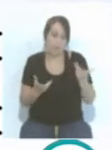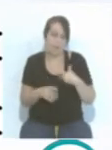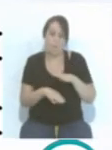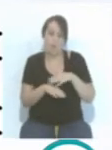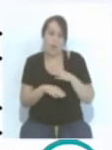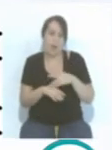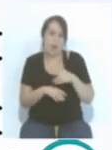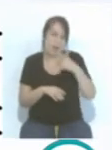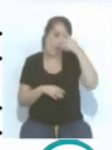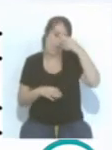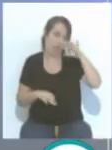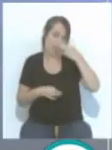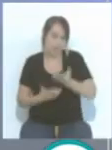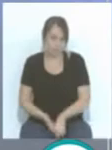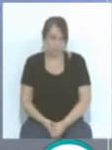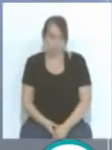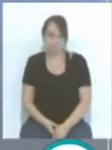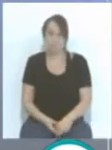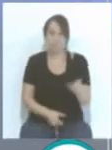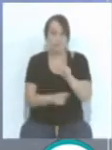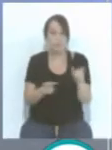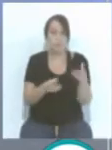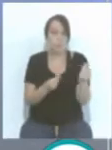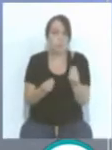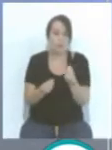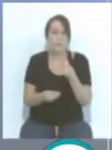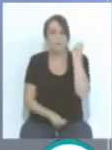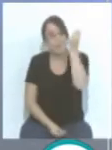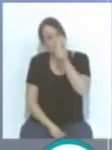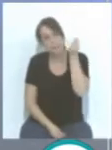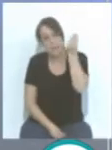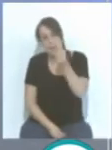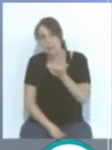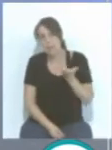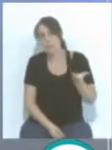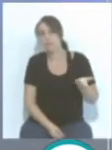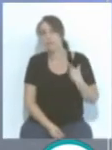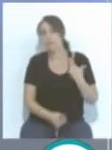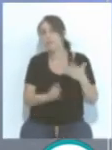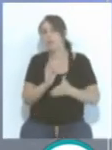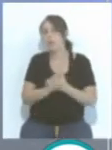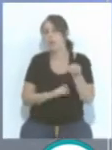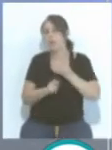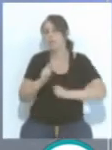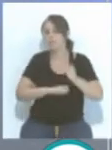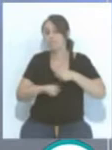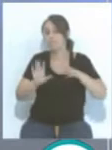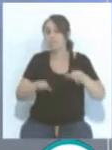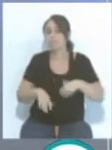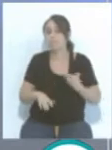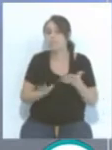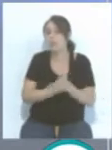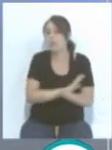así a la ligera. Todo el mundo piensa, o mucha gente, no todo el mundo, mucha gente piensa que la Federación de Peña Cadista es